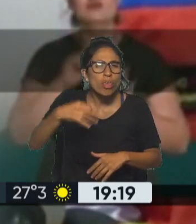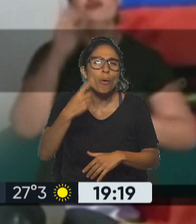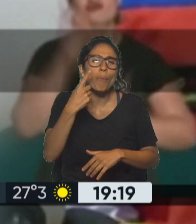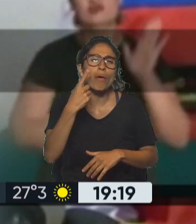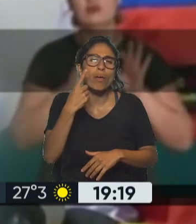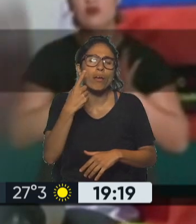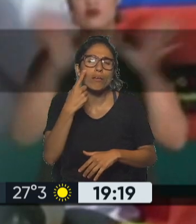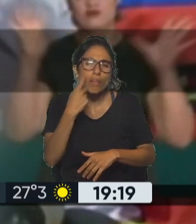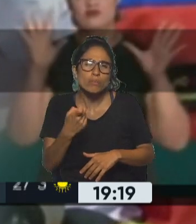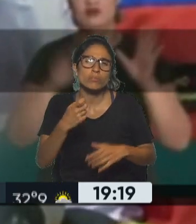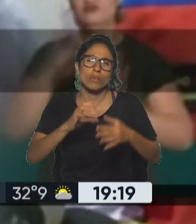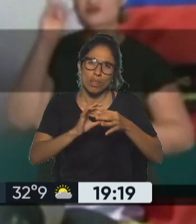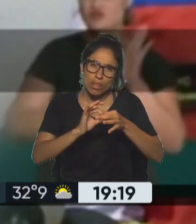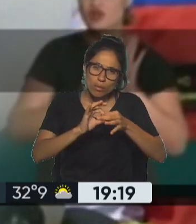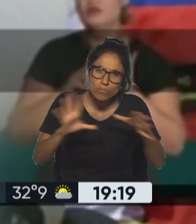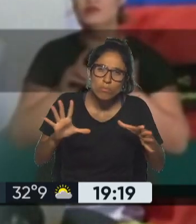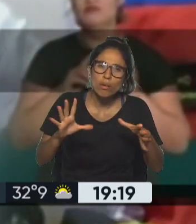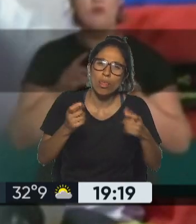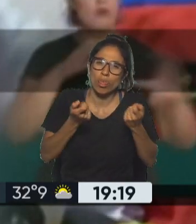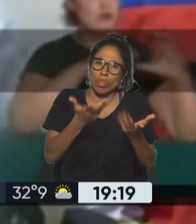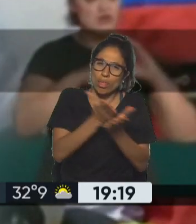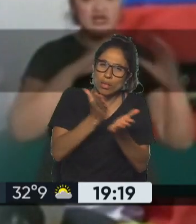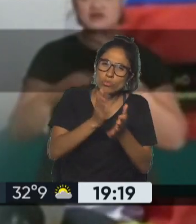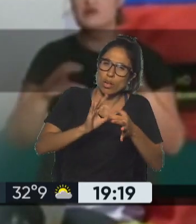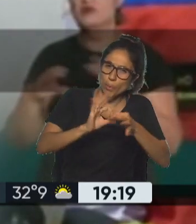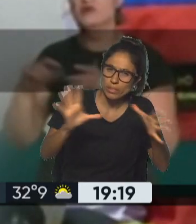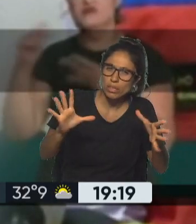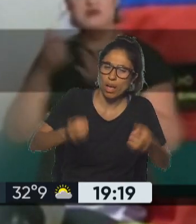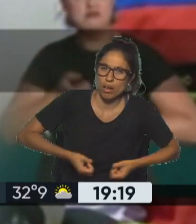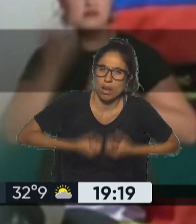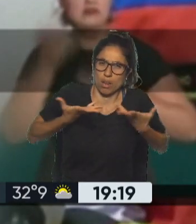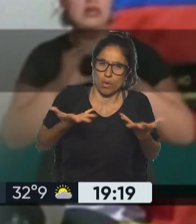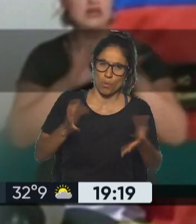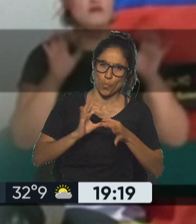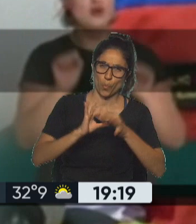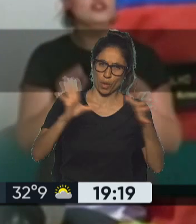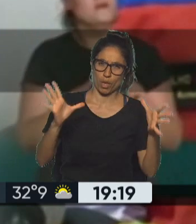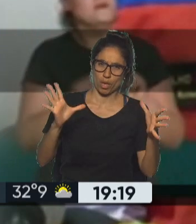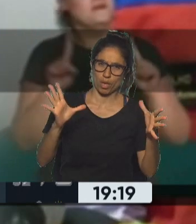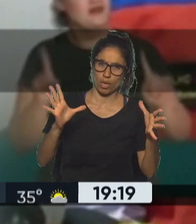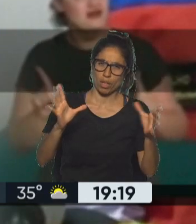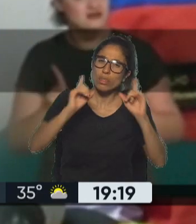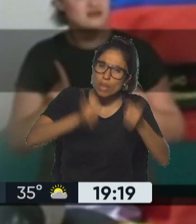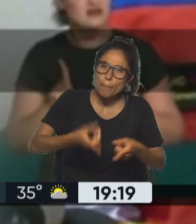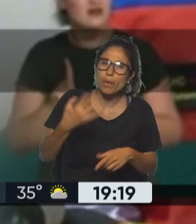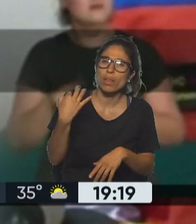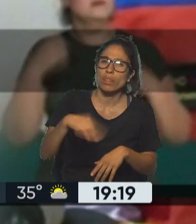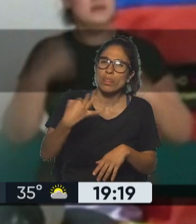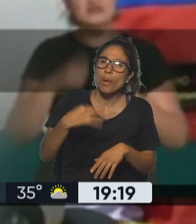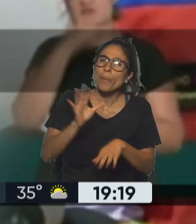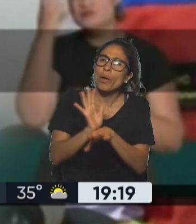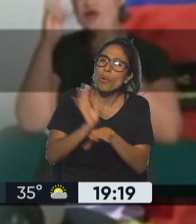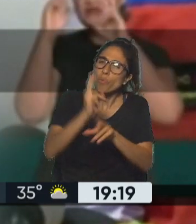de libertad garantía el derecho de libre comunicación de libre expresión pero también exige que las personas